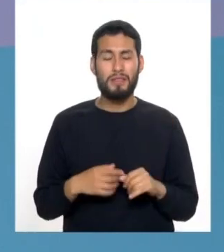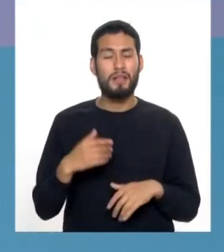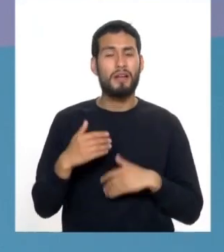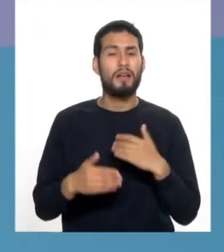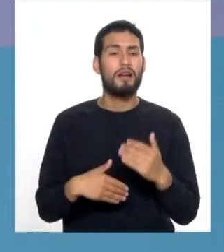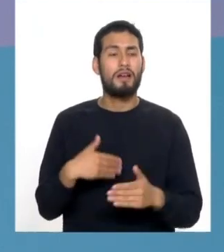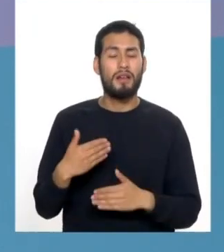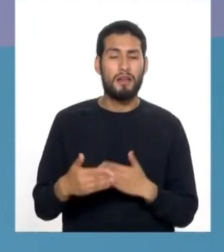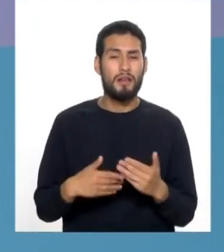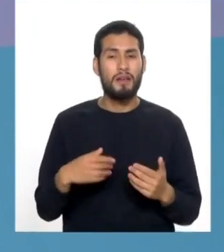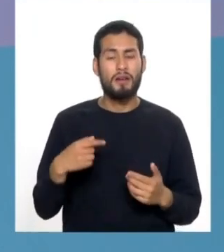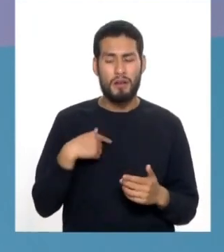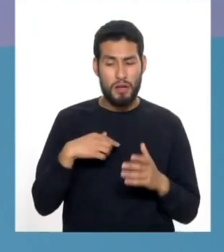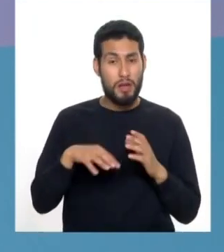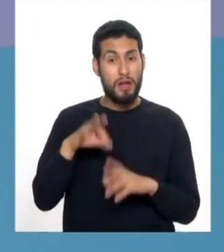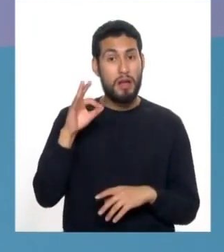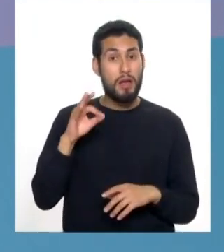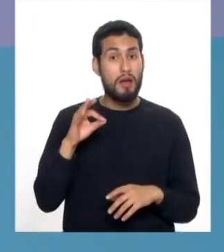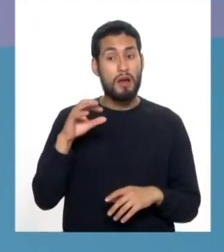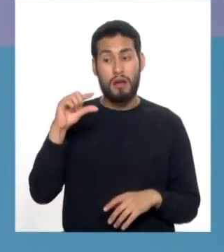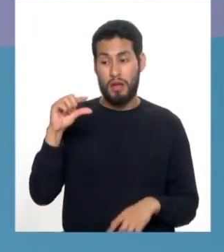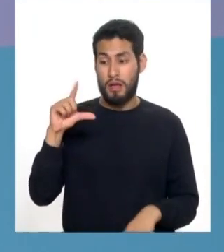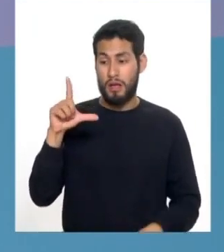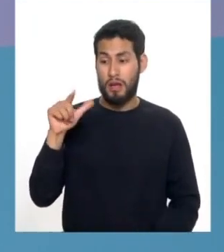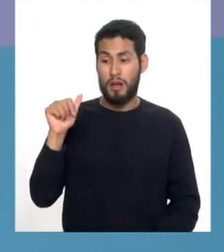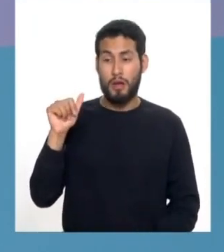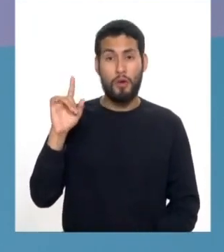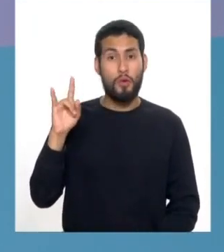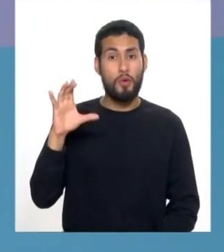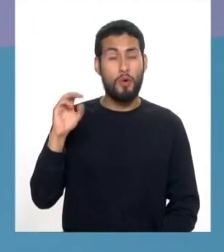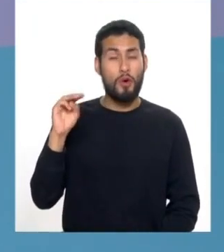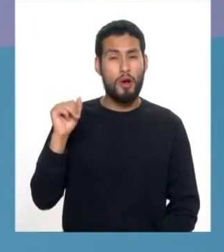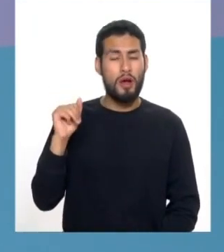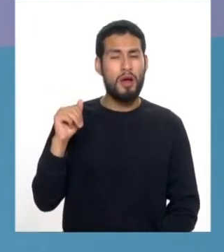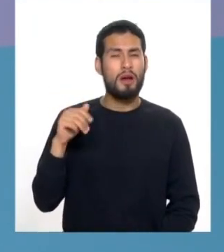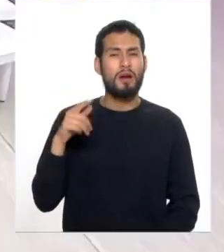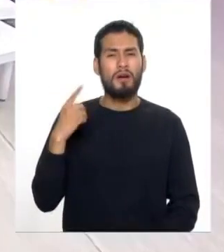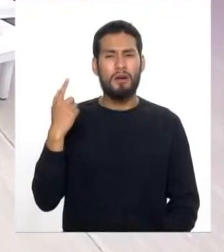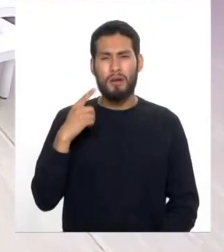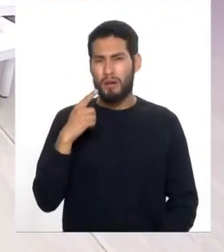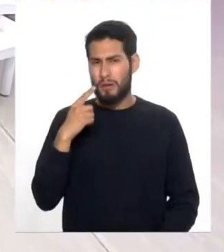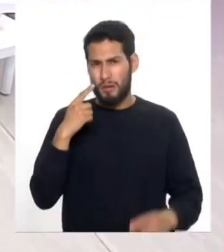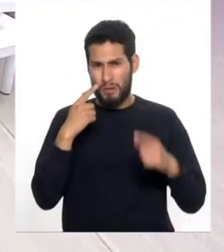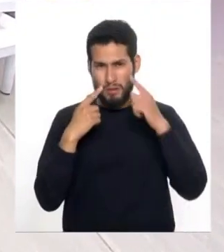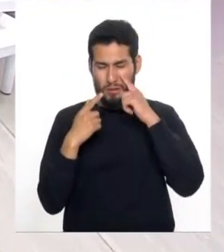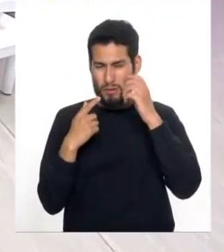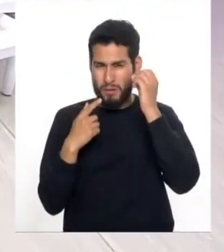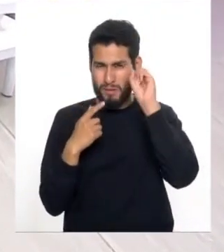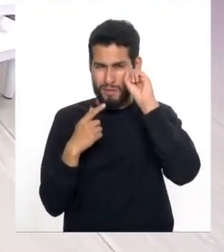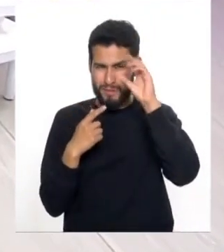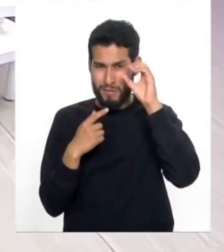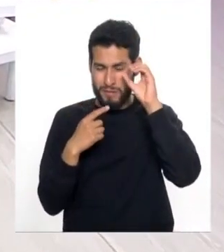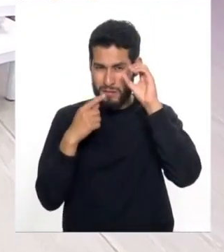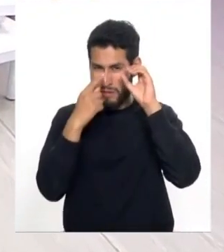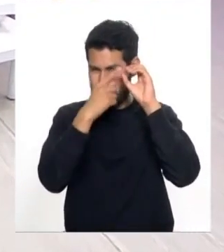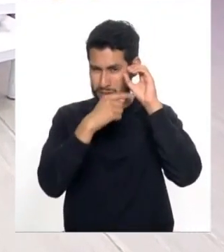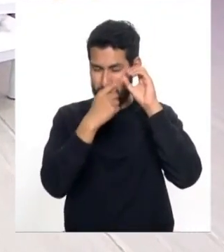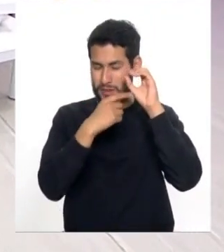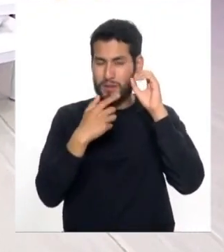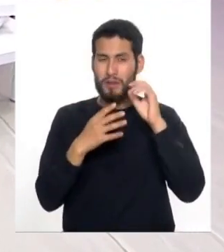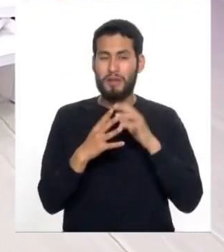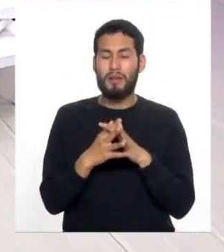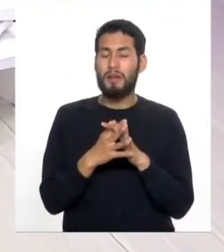me detectaron glaucoma. Es una mancha blanca en el ojo izquierdo, lo cual no tengo